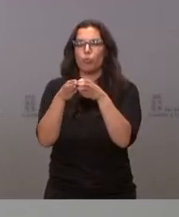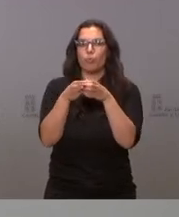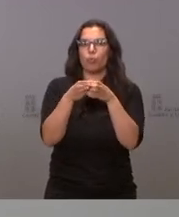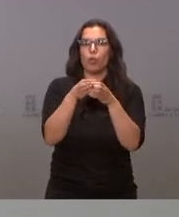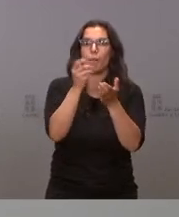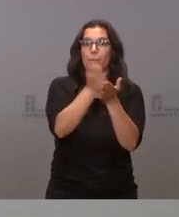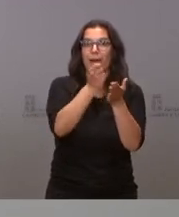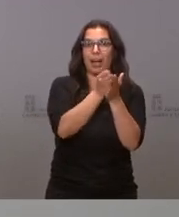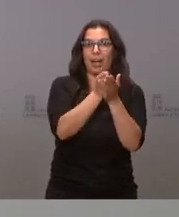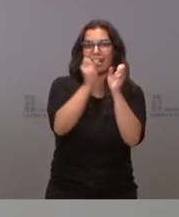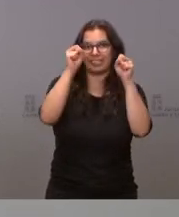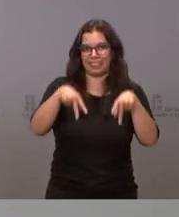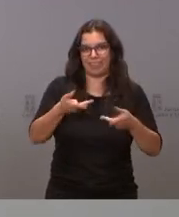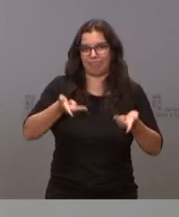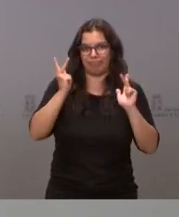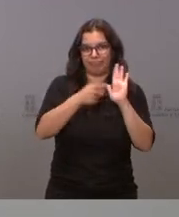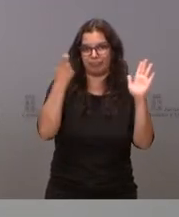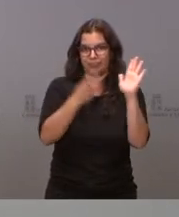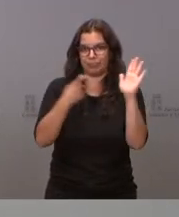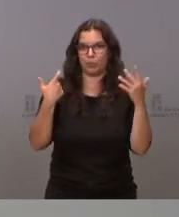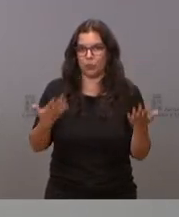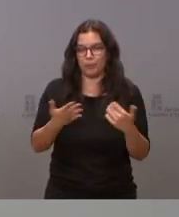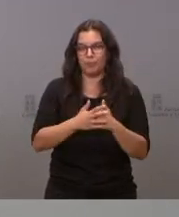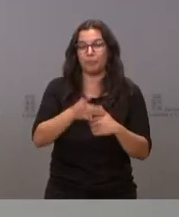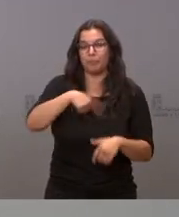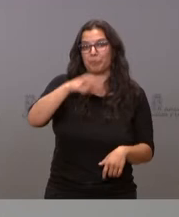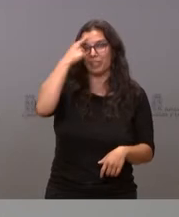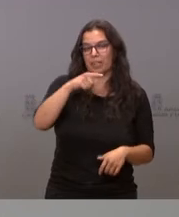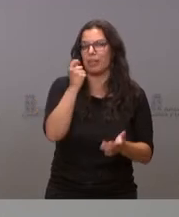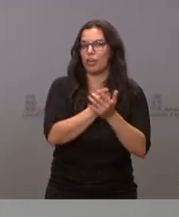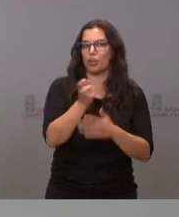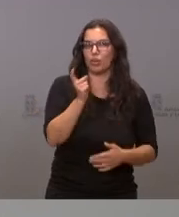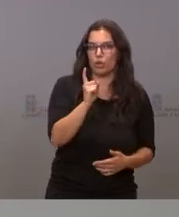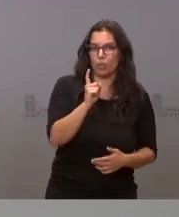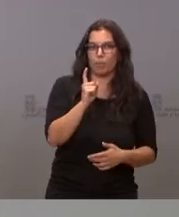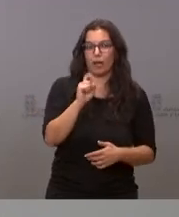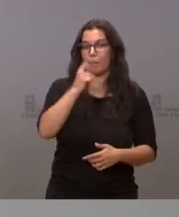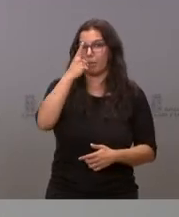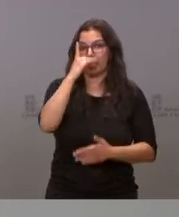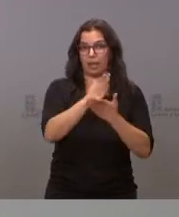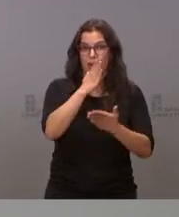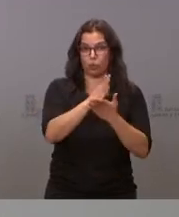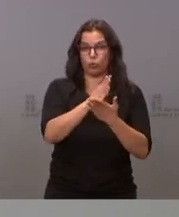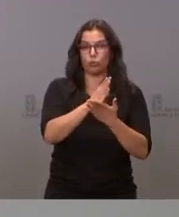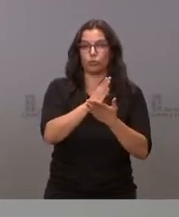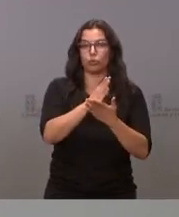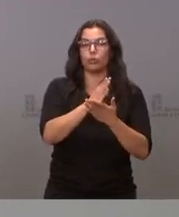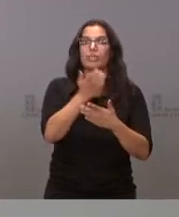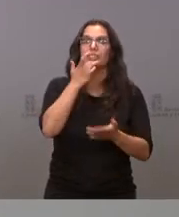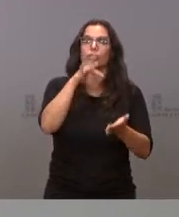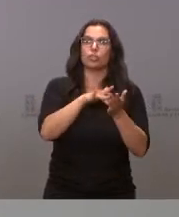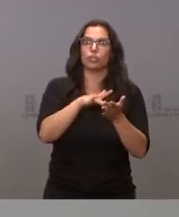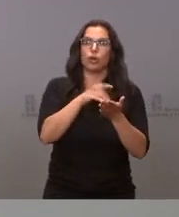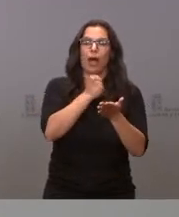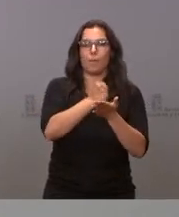de abonar esas tasas universitarias. Como saben, no deben pagar nada en su primer año de carrera los que hayan obtenido